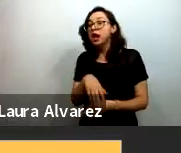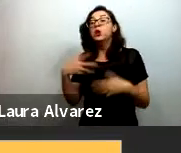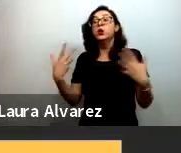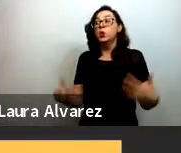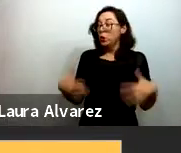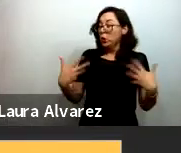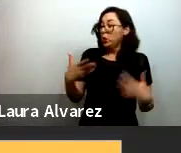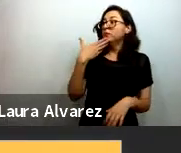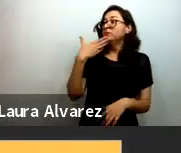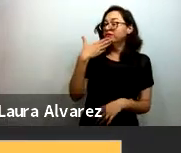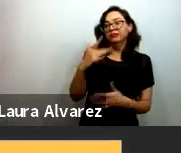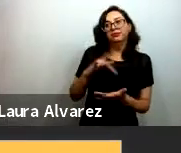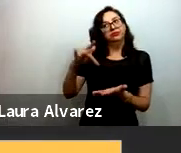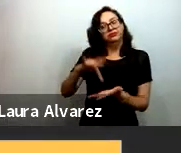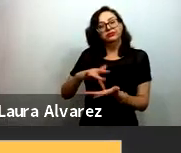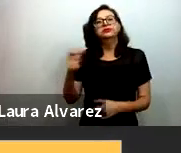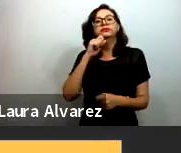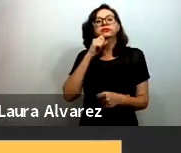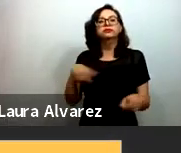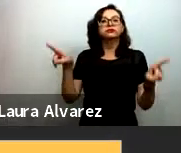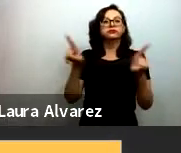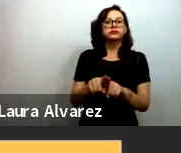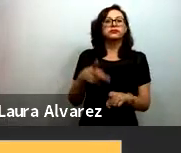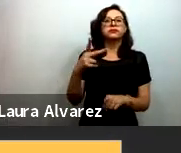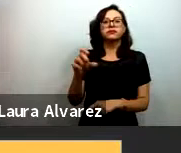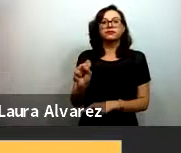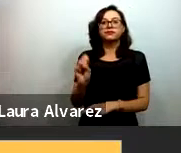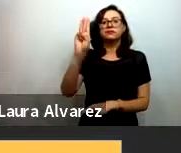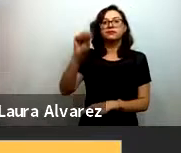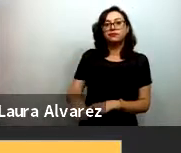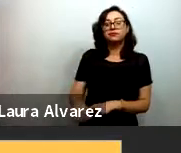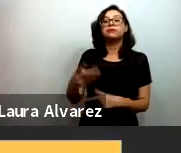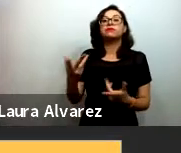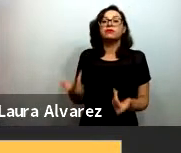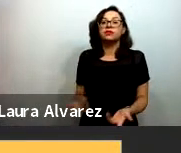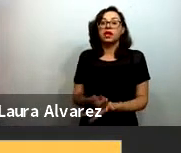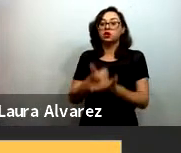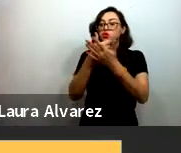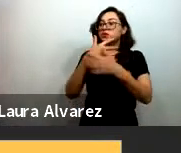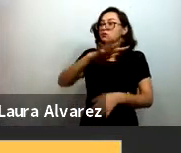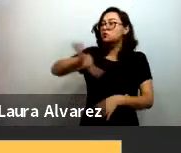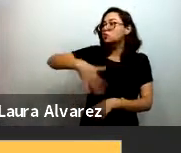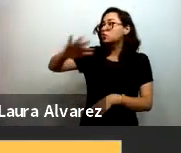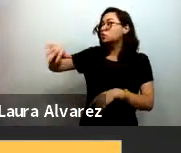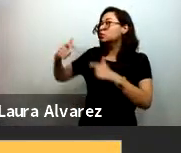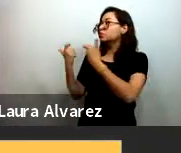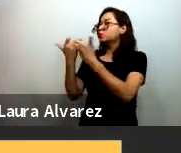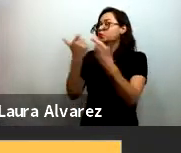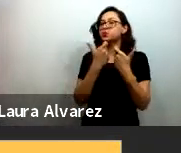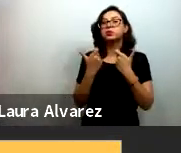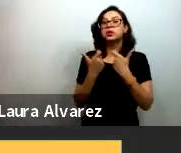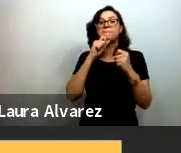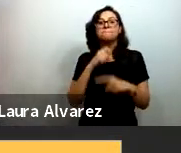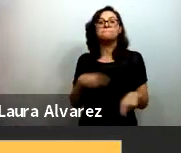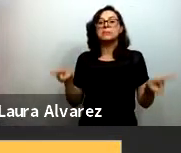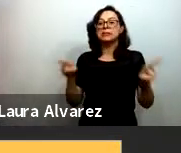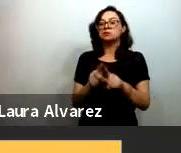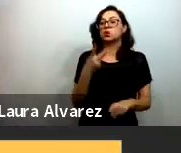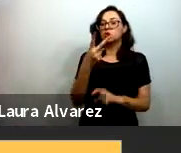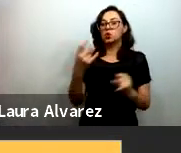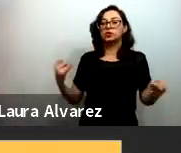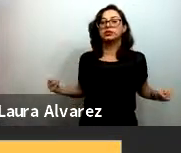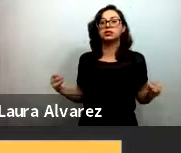recursos Promotora Social México que nos ayuda a procurar fondos y buscar aliados y se sumaron dos instituciones más